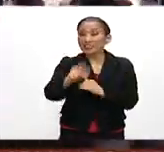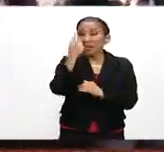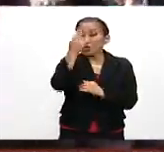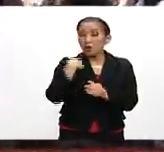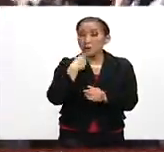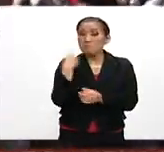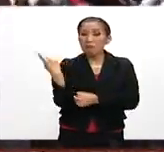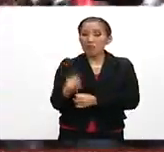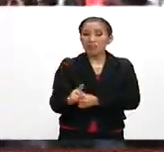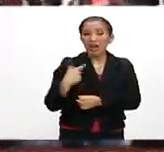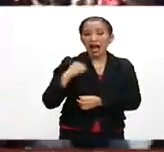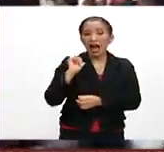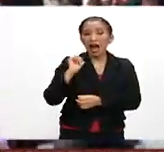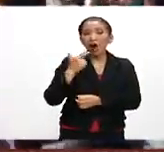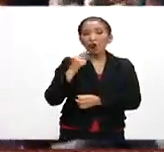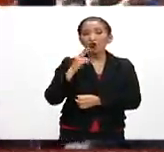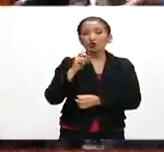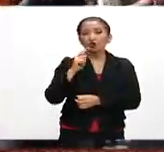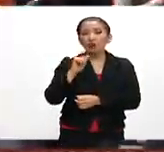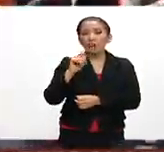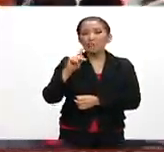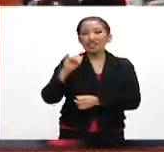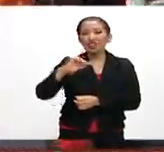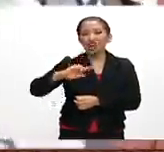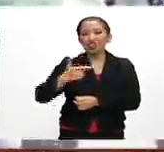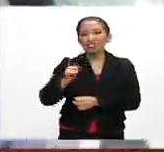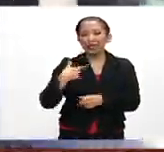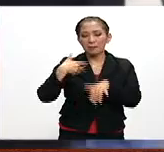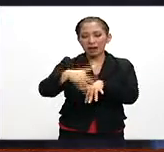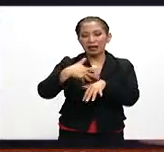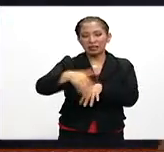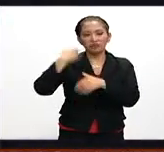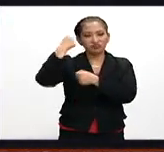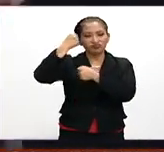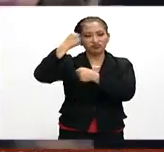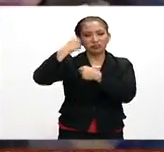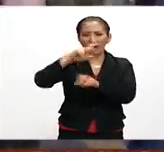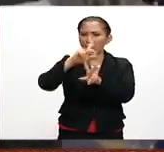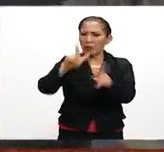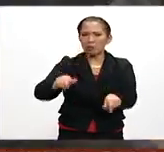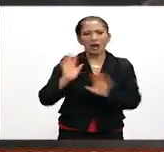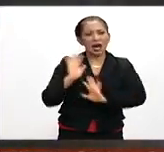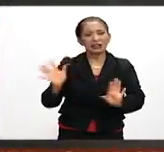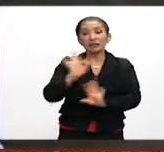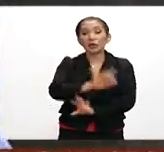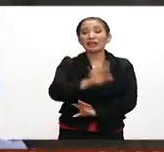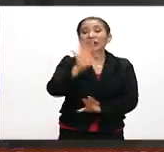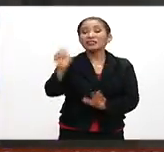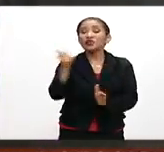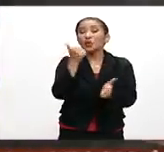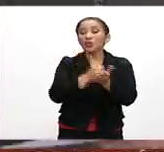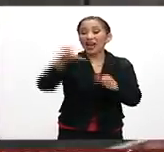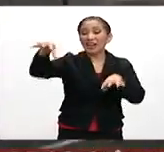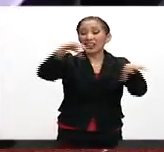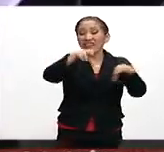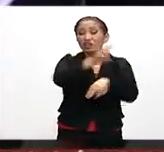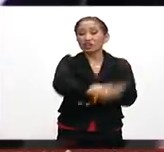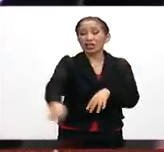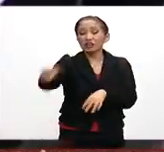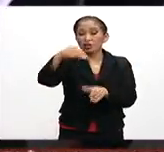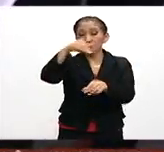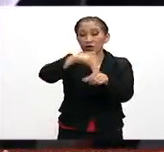por la dictadura de Augusto Pinochet. Las marchas se realizaron de manera pacífica en 50 ciudades y 250